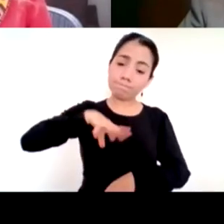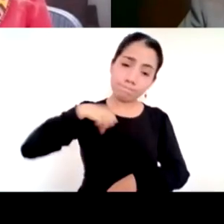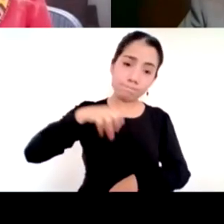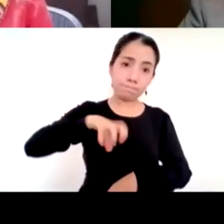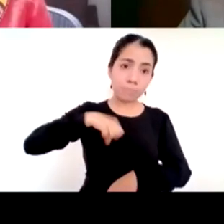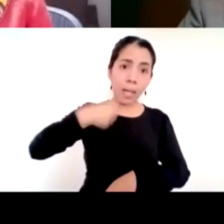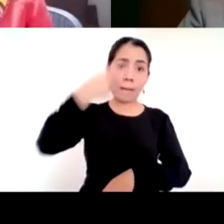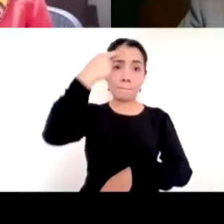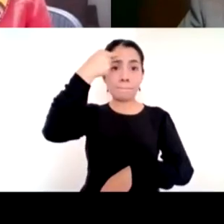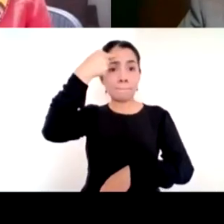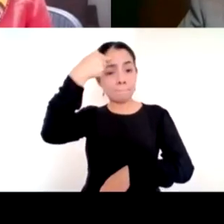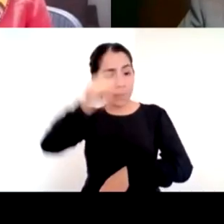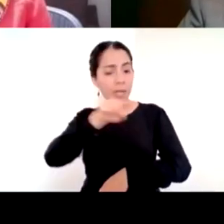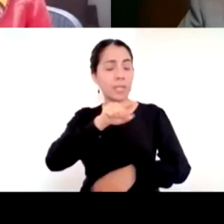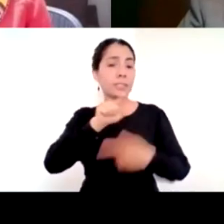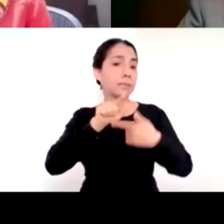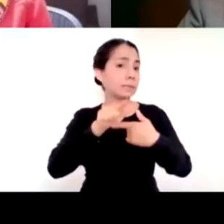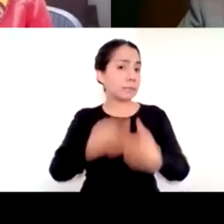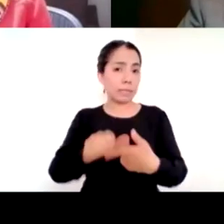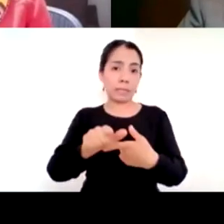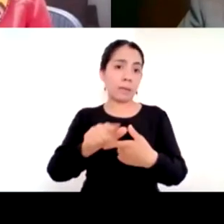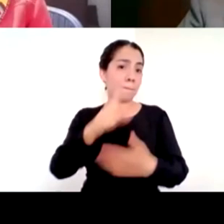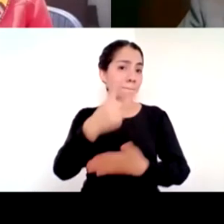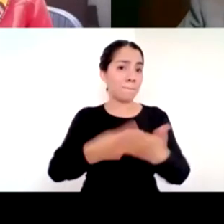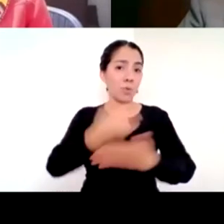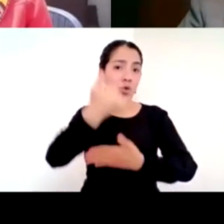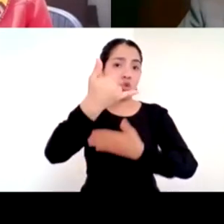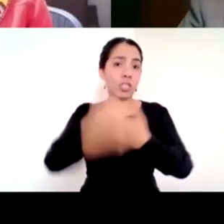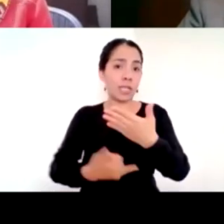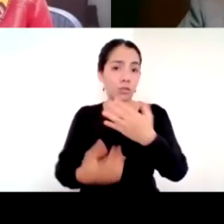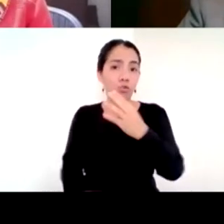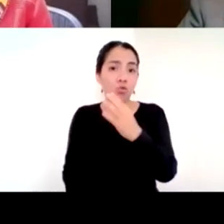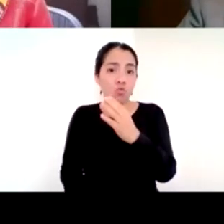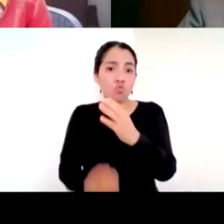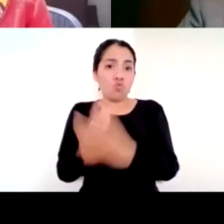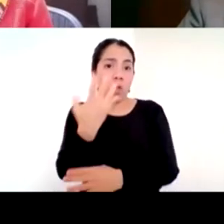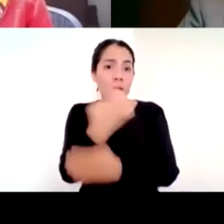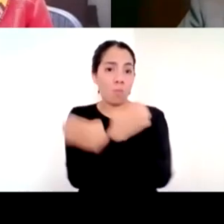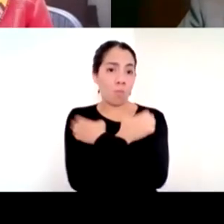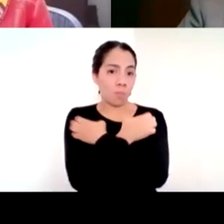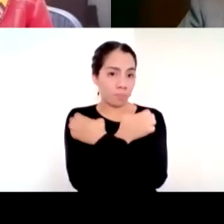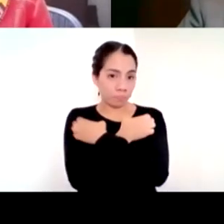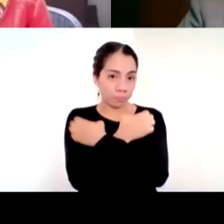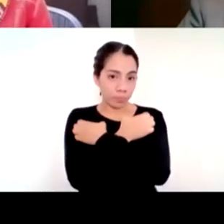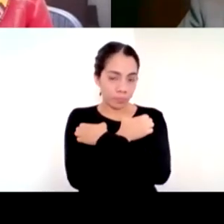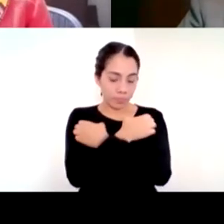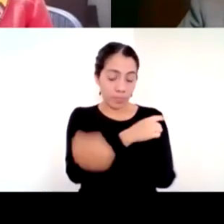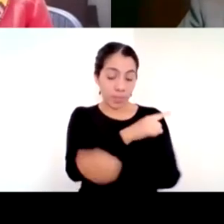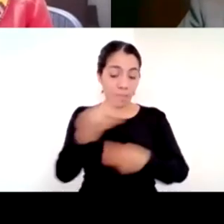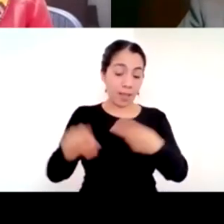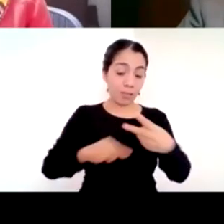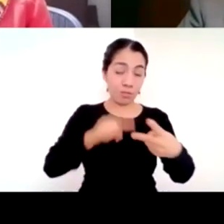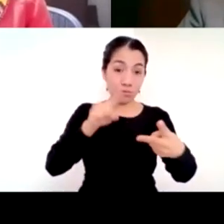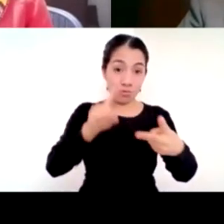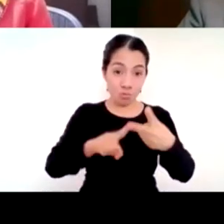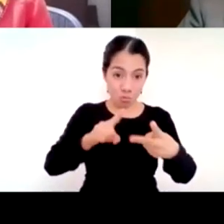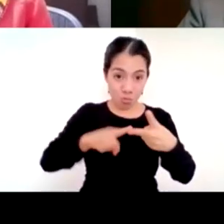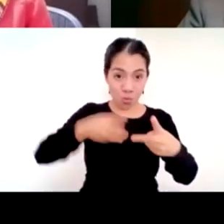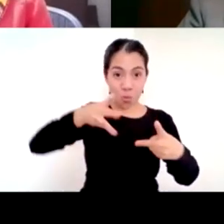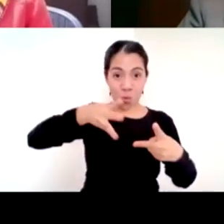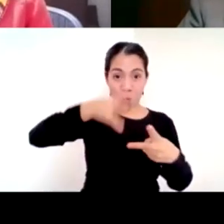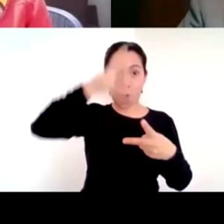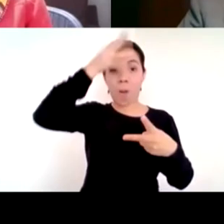y se hicieron al lado las diferencias en este periodo. El otro tema que es muy importante es